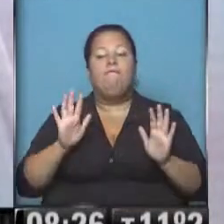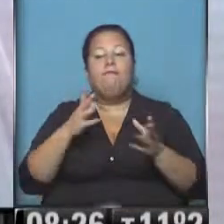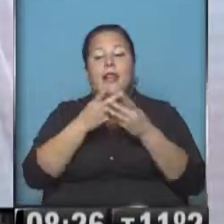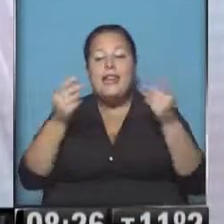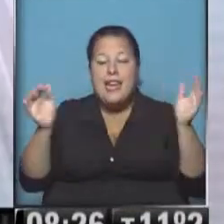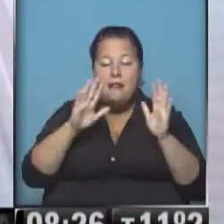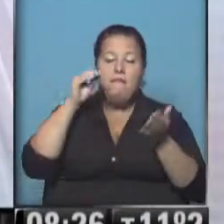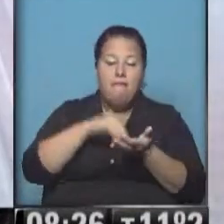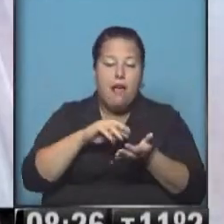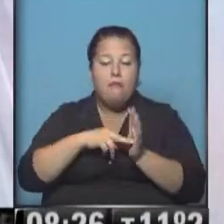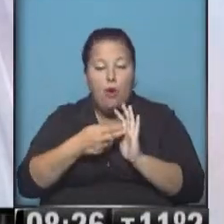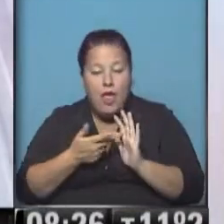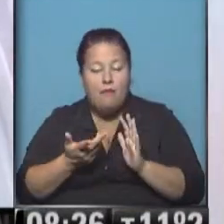nieve no complique algo muy lindo, ¿no? Sí.